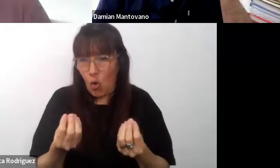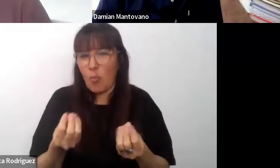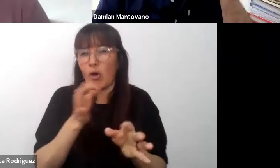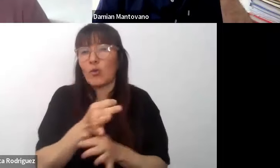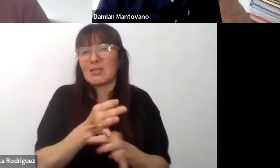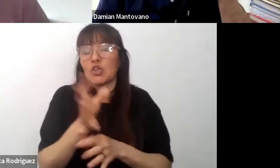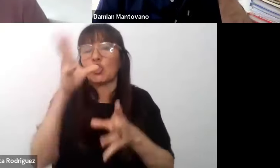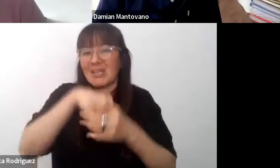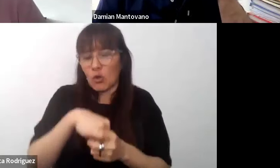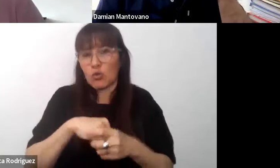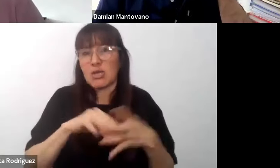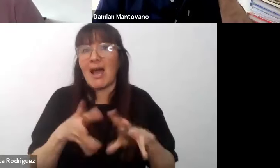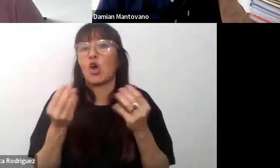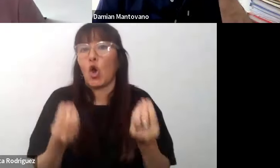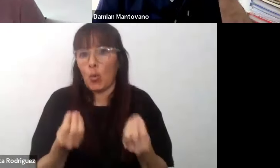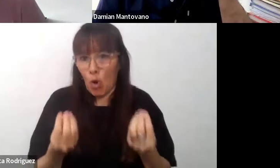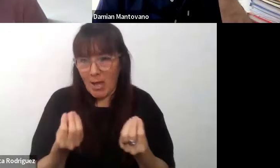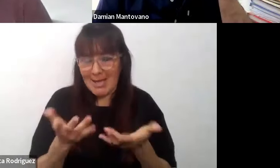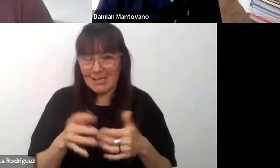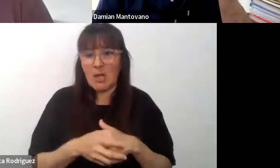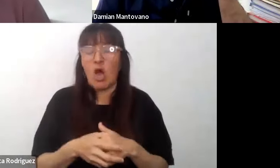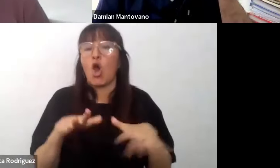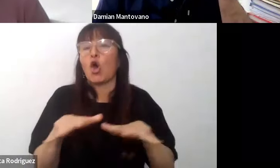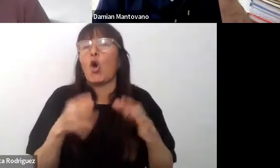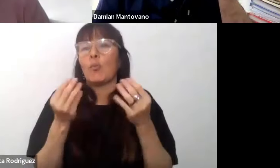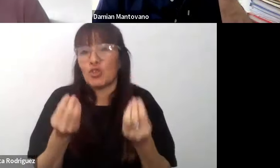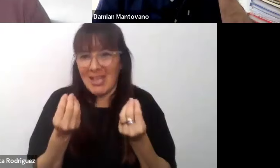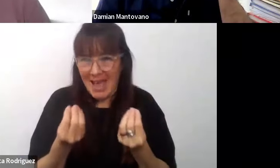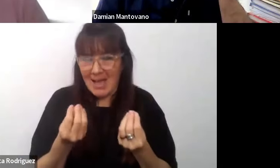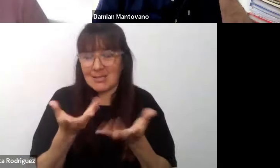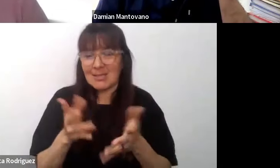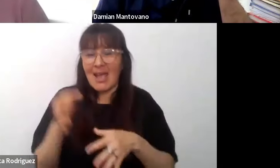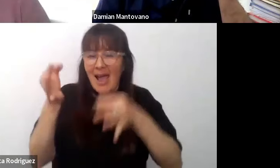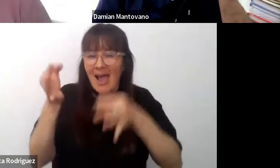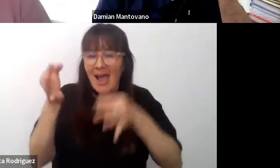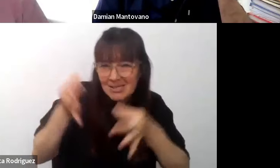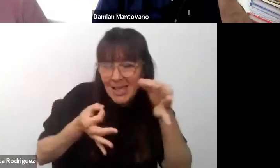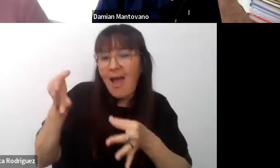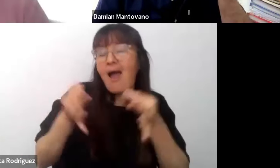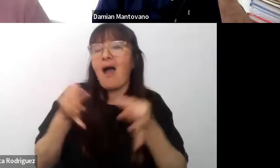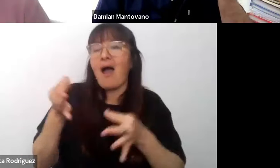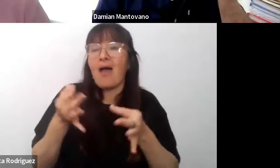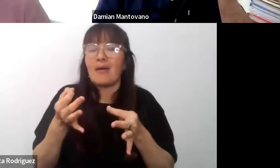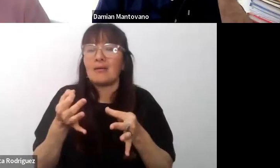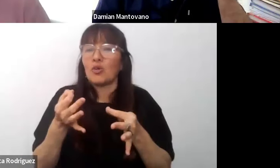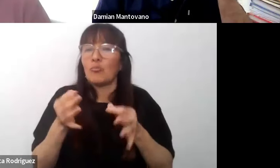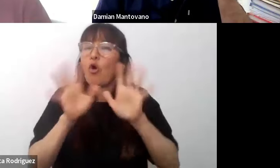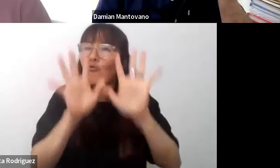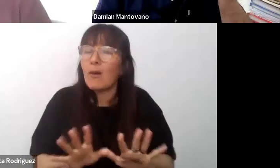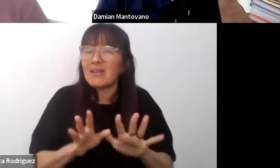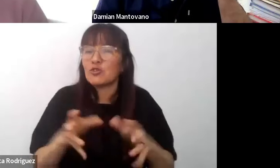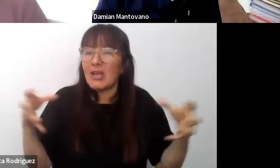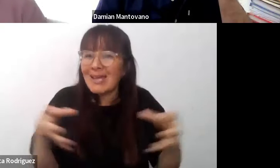¿cómo se hace para intentar analizar construir un equipo de respuestas